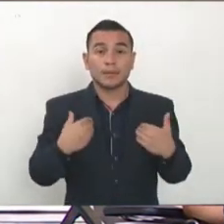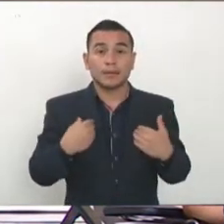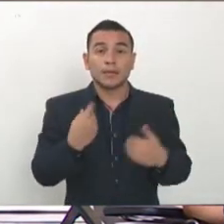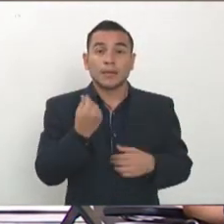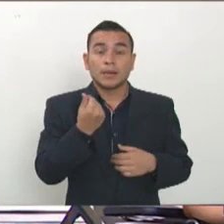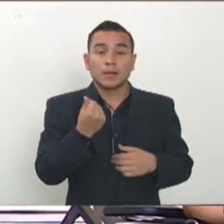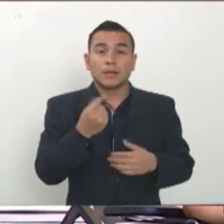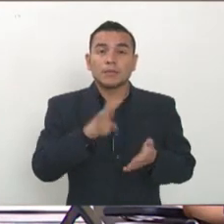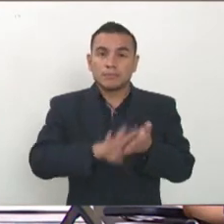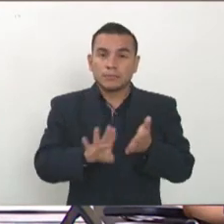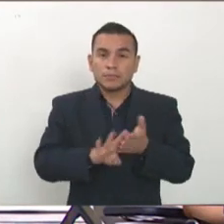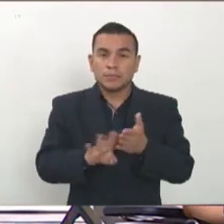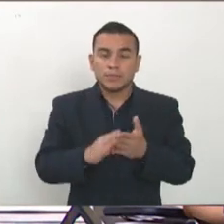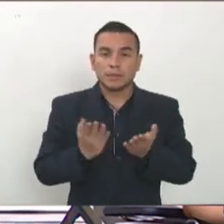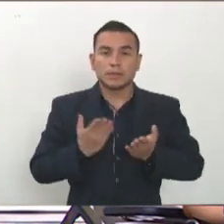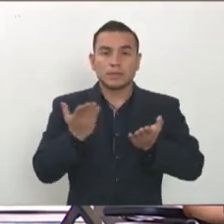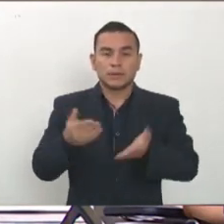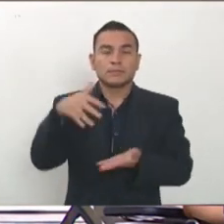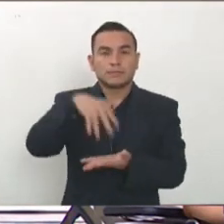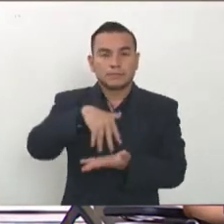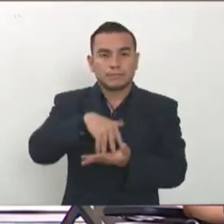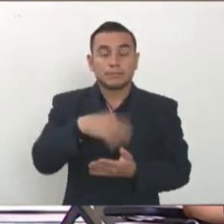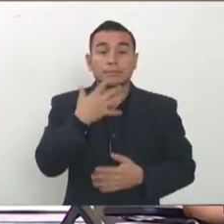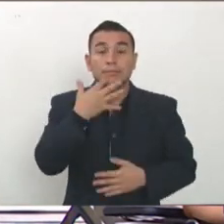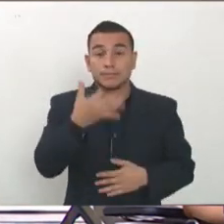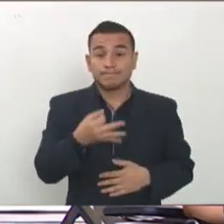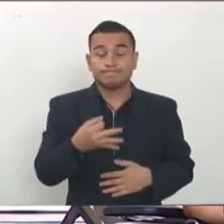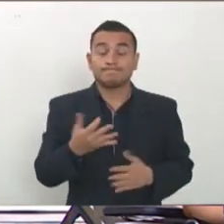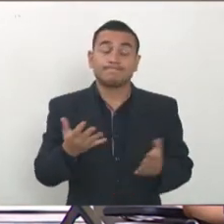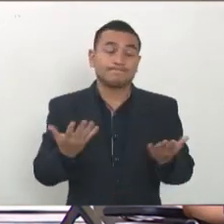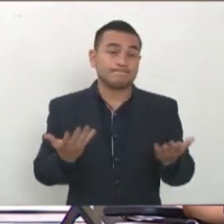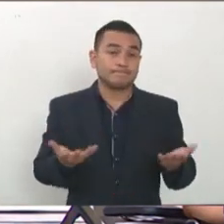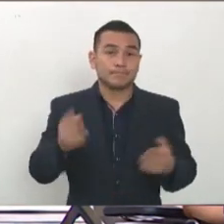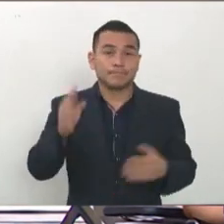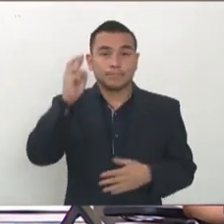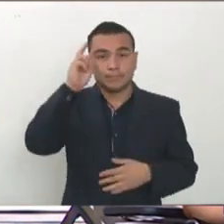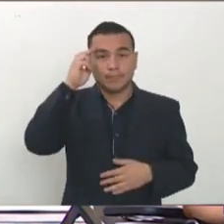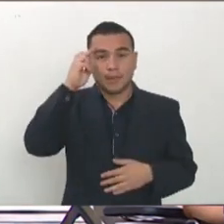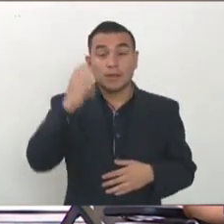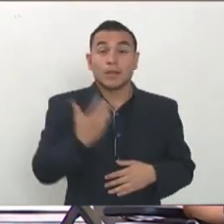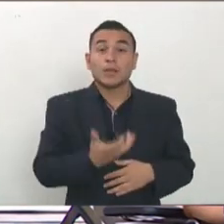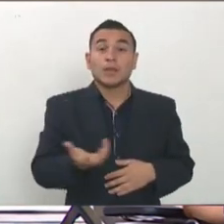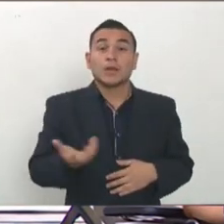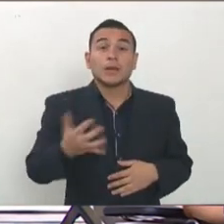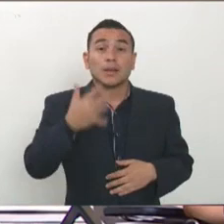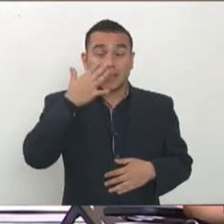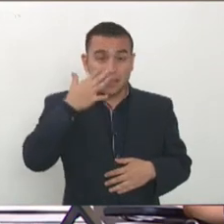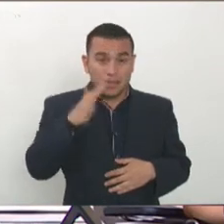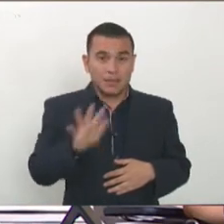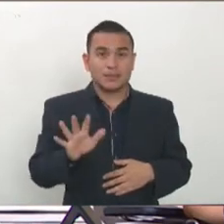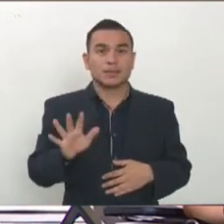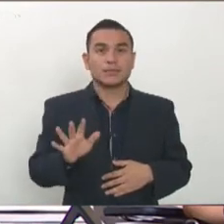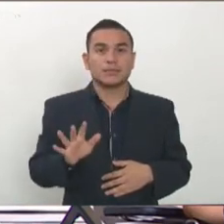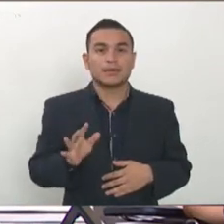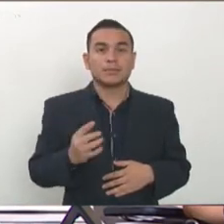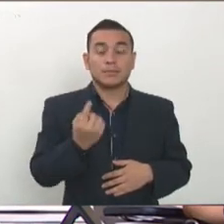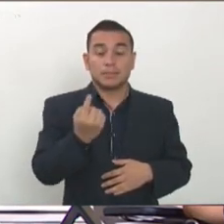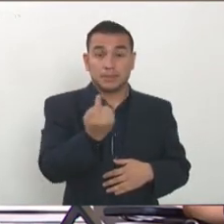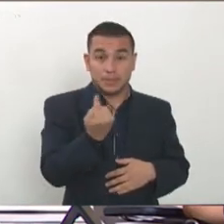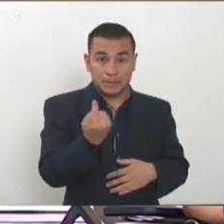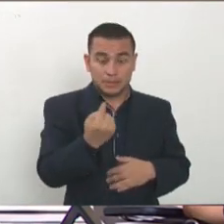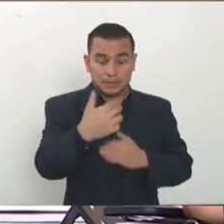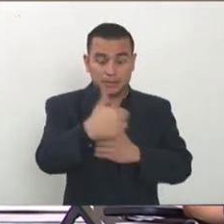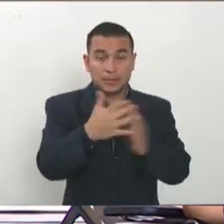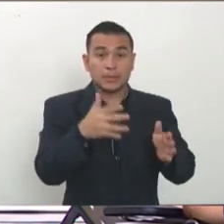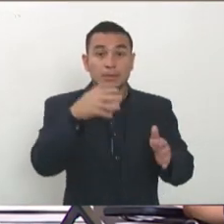necesarios para atender a la población y entonces es como cuando uno tiene un paciente en una unidad de cuidados intensivos y creo que los médicos que